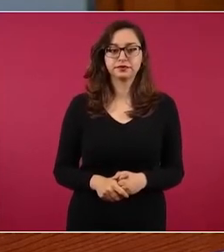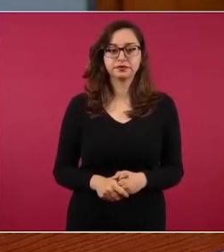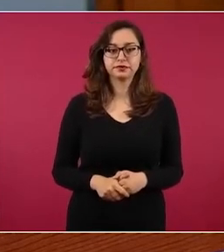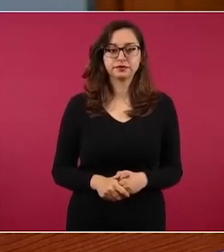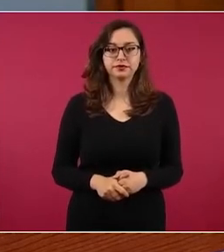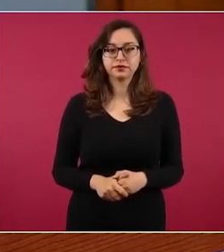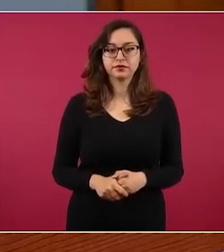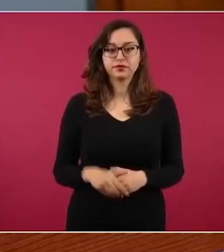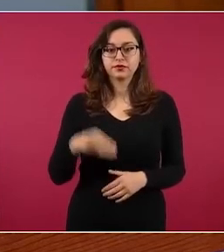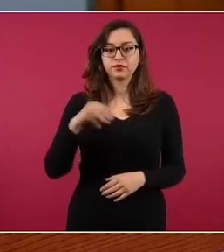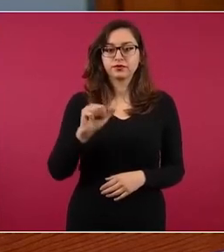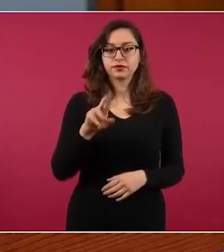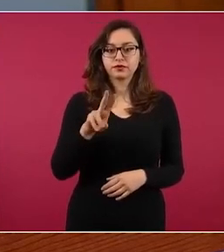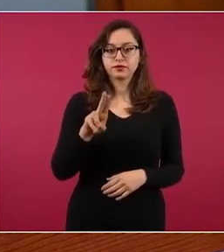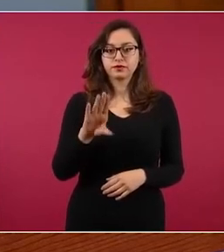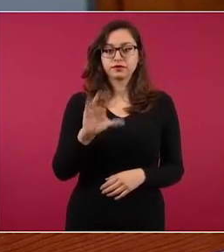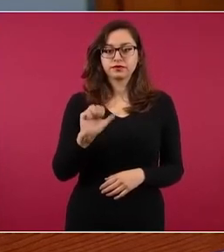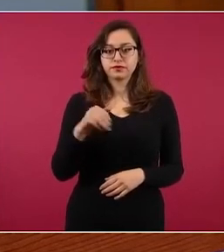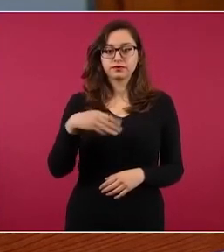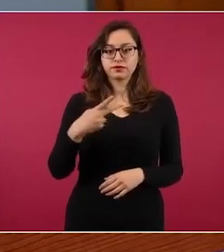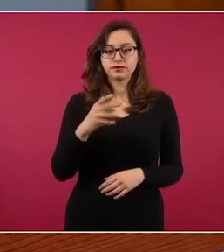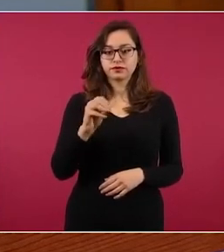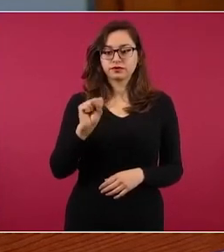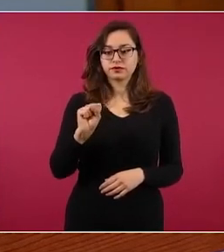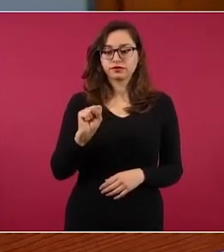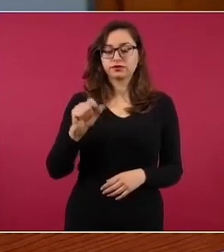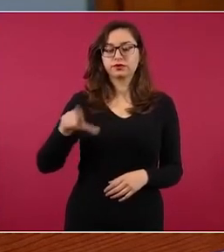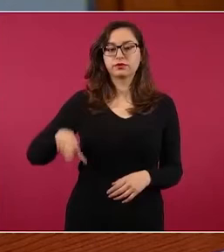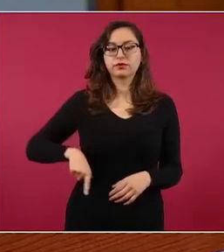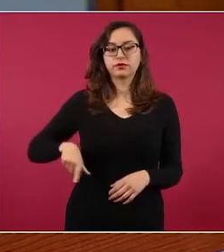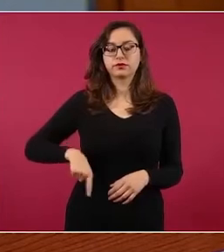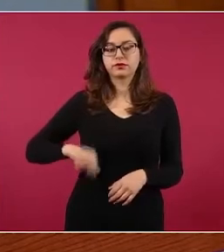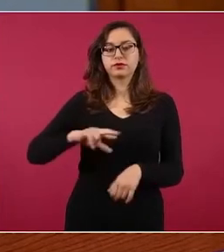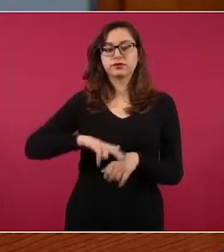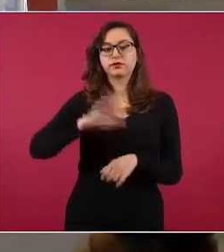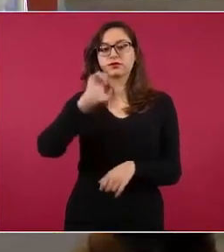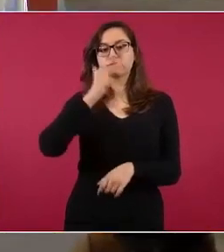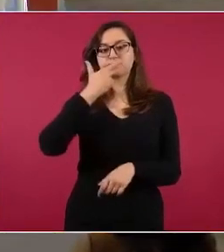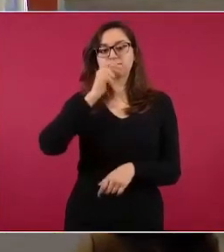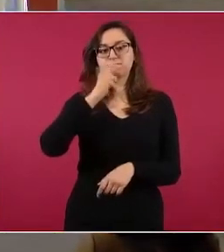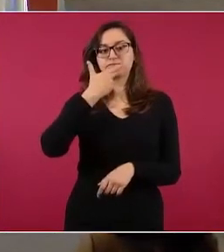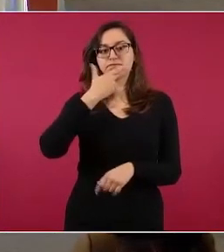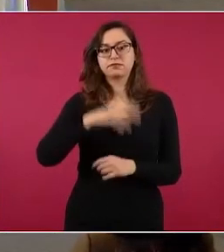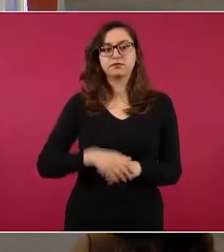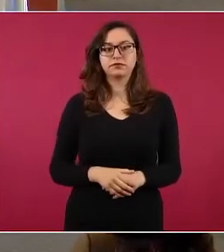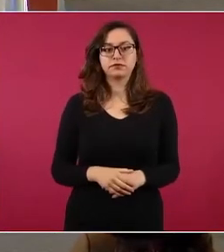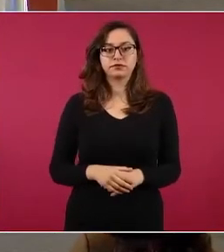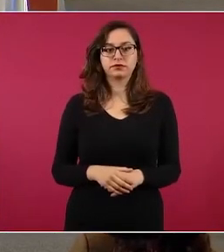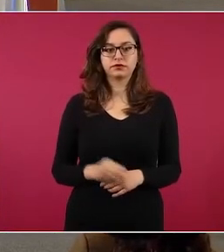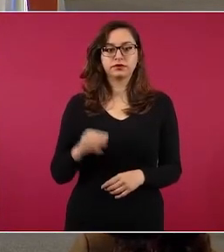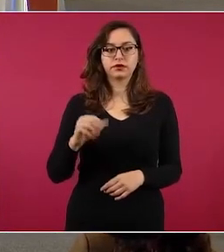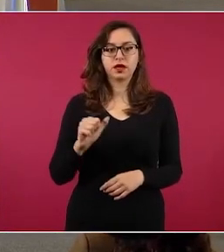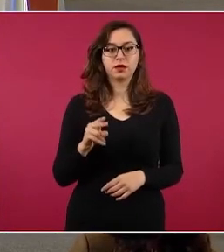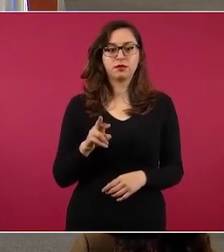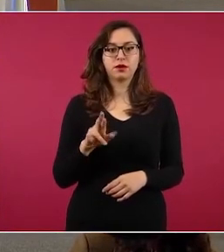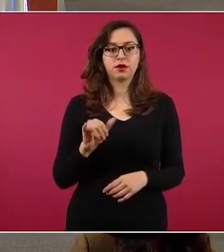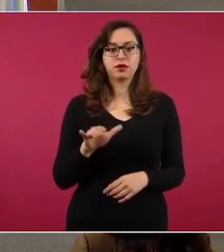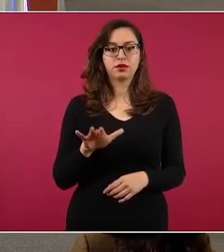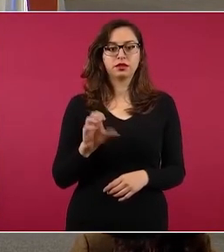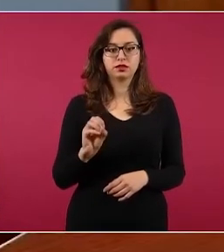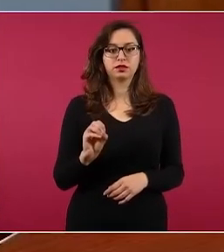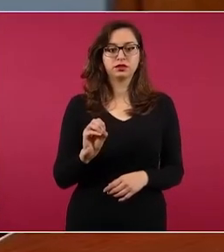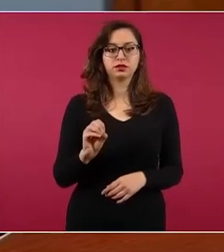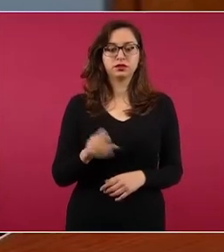Maru Campos es gobernador de Chihuahua, Mauricio Curi, él no creo,